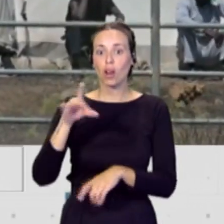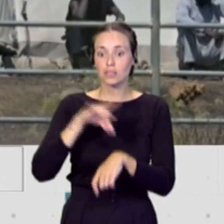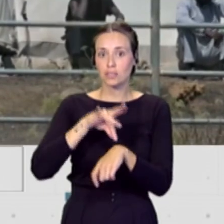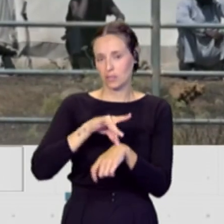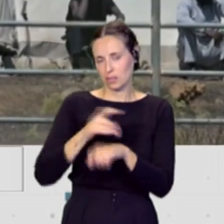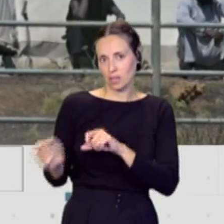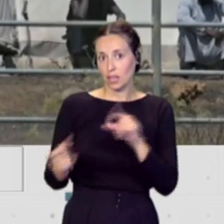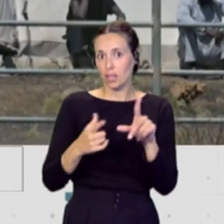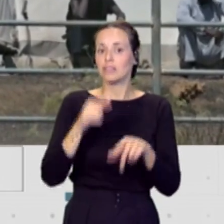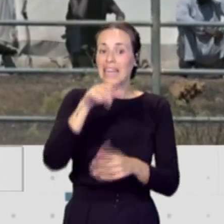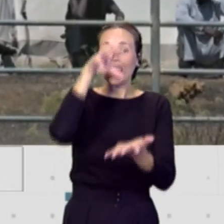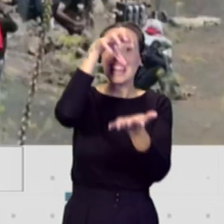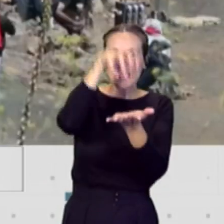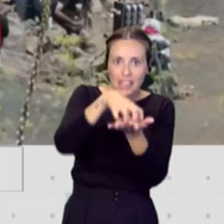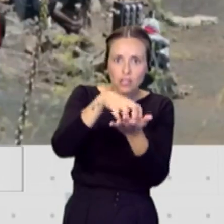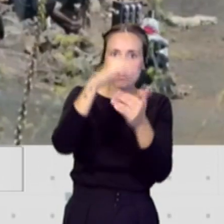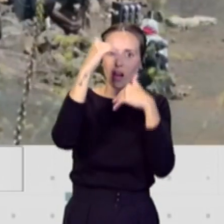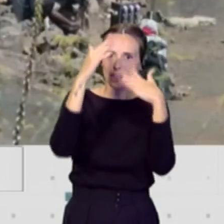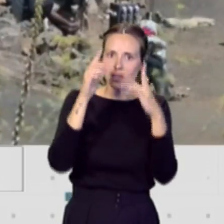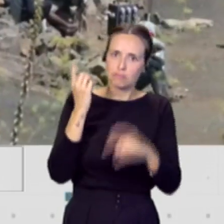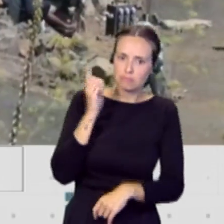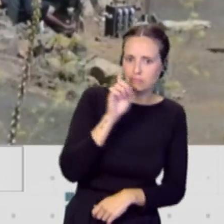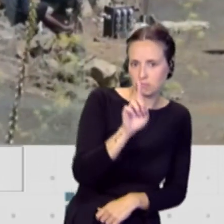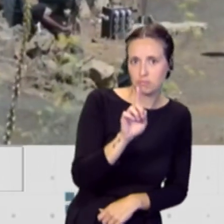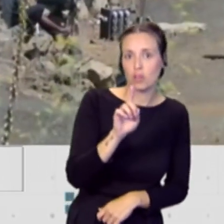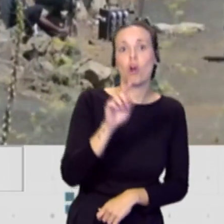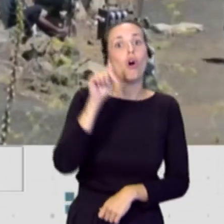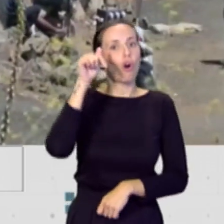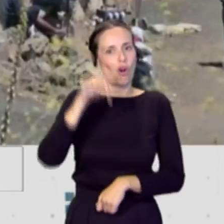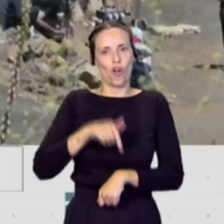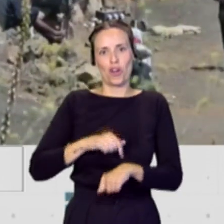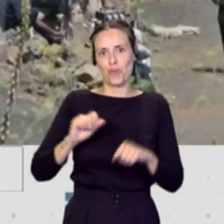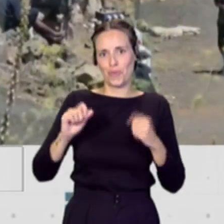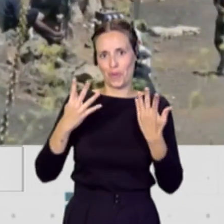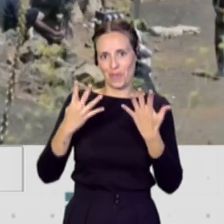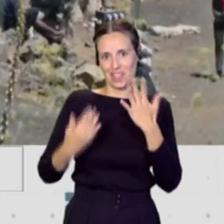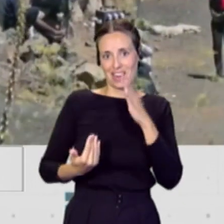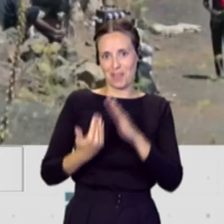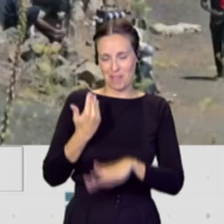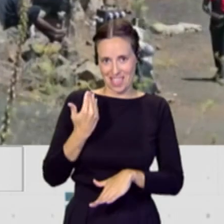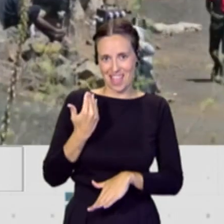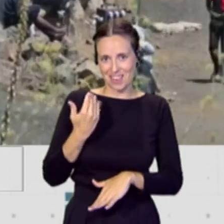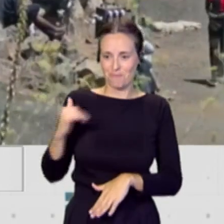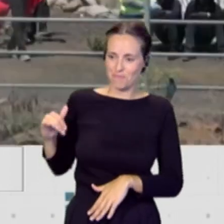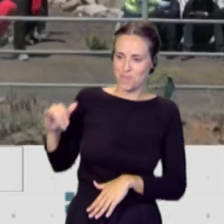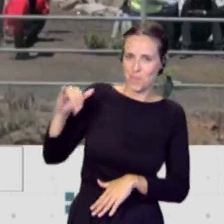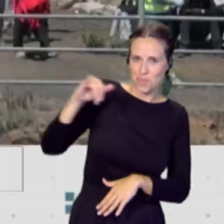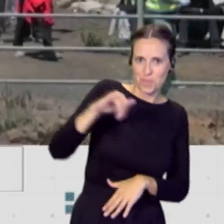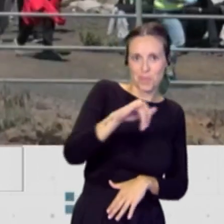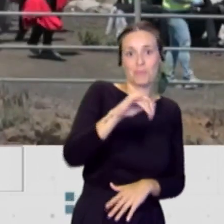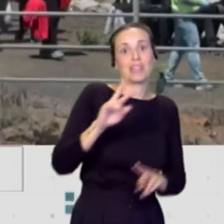en el CATE propiamente. O va a venir hoy a las 9 de la mañana, en el primer vuelo, esperemos que entre en el hierro, pues llega el primer